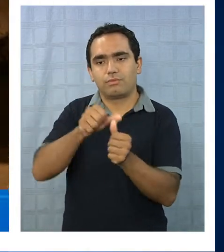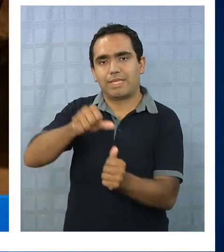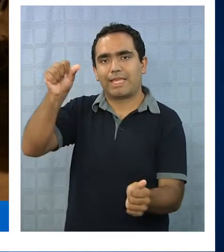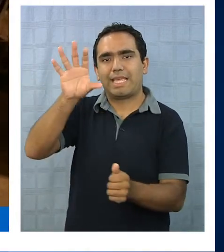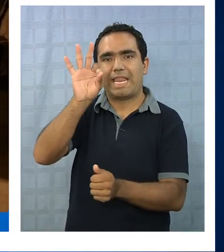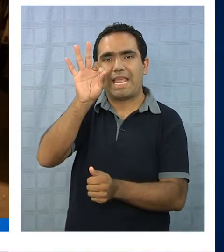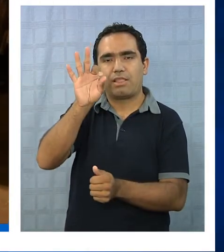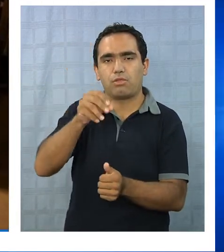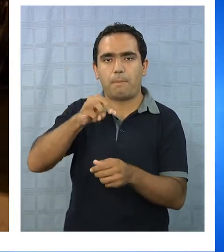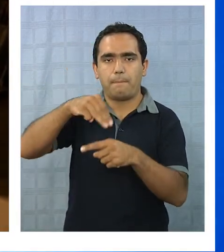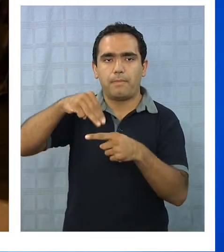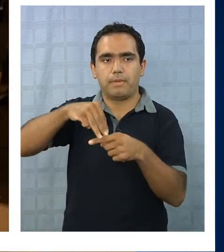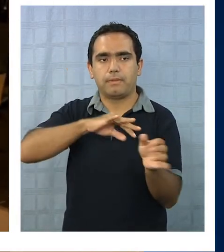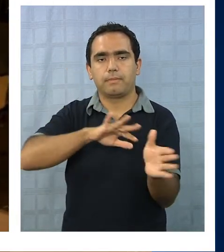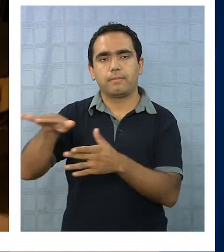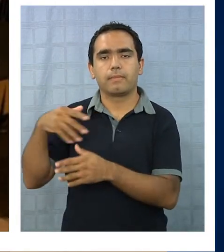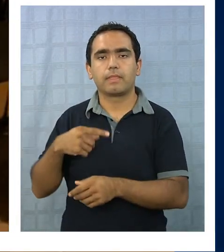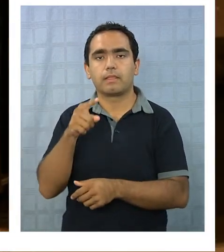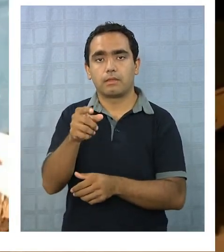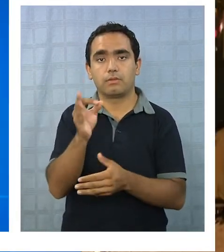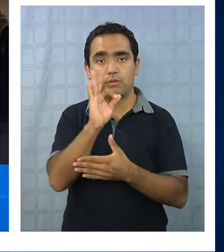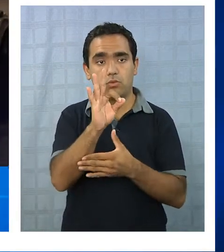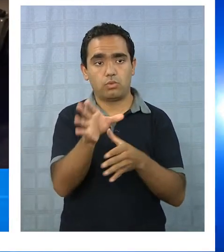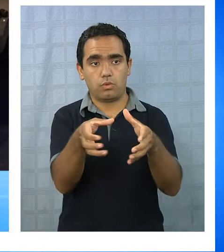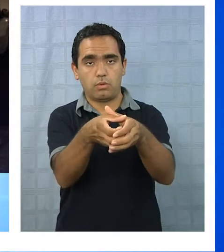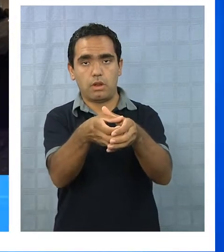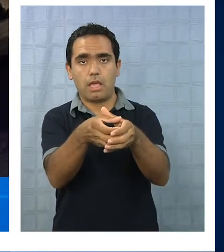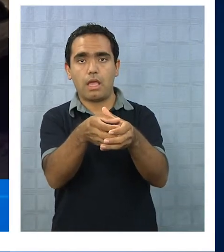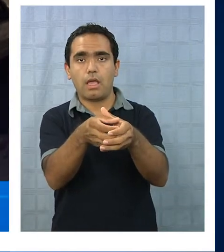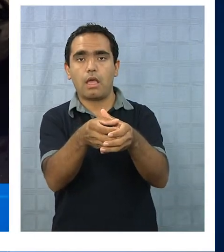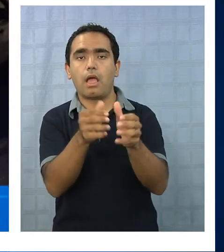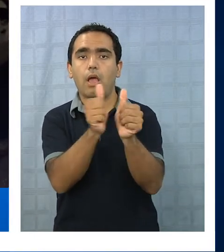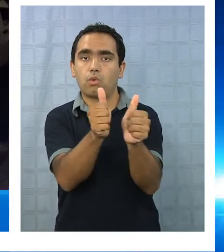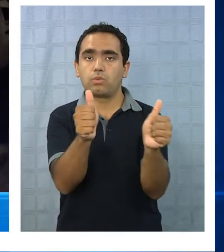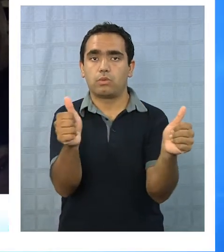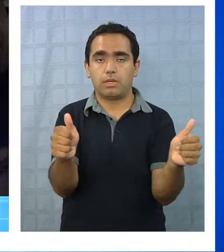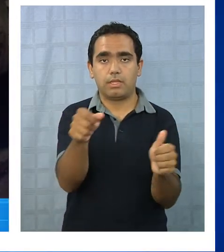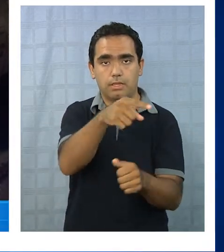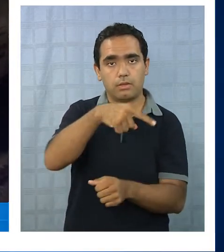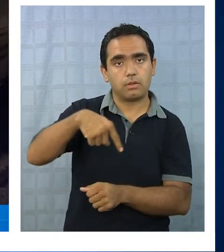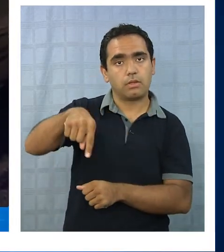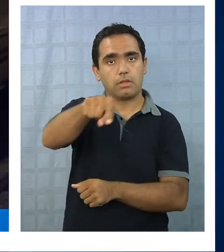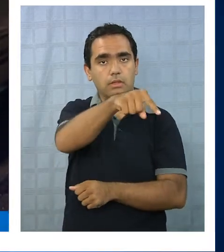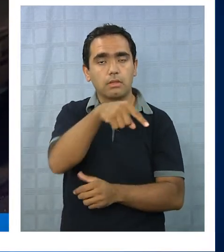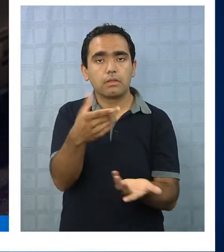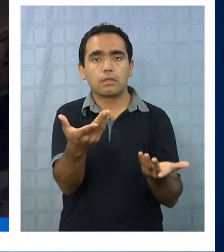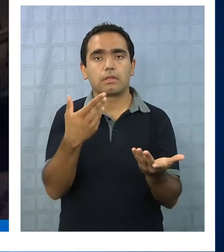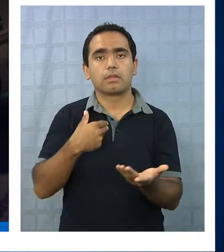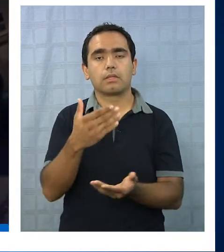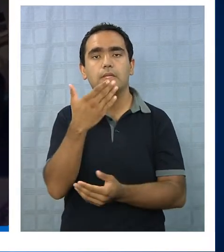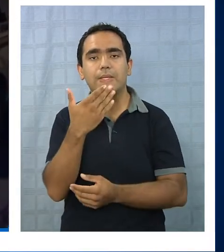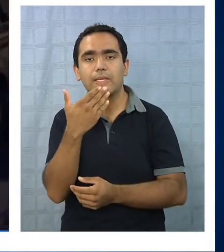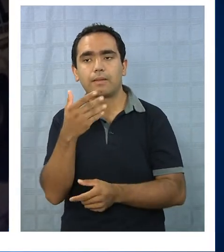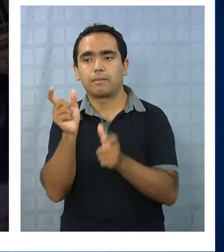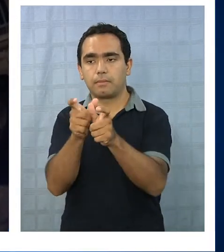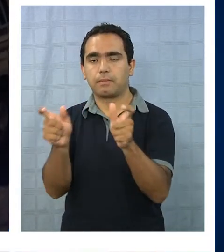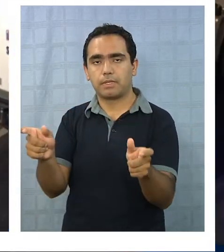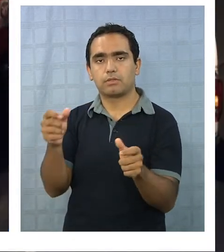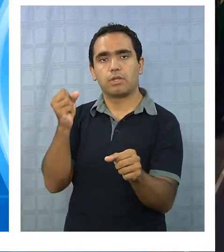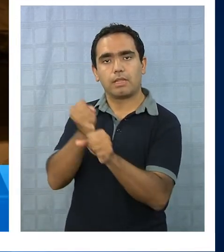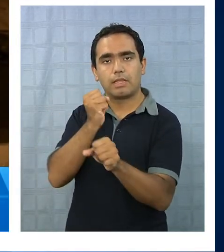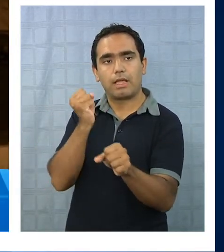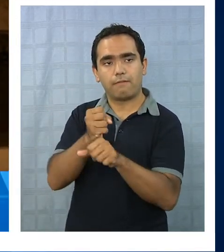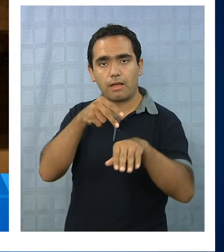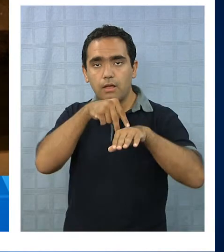resultado de esta reunión entre autoridades y gremios del transporte, se llevará a cabo un plan de mejoramiento en esta ruta.